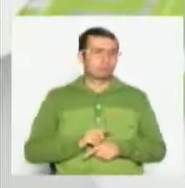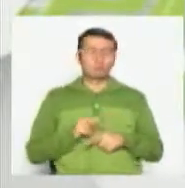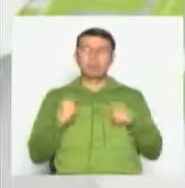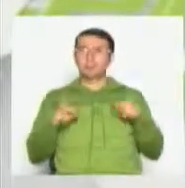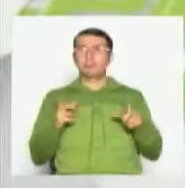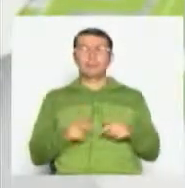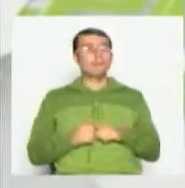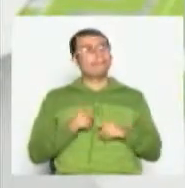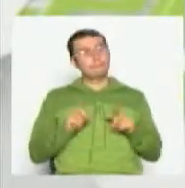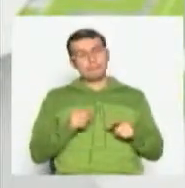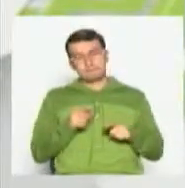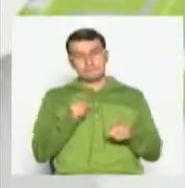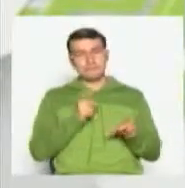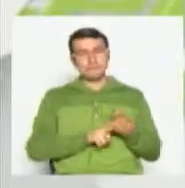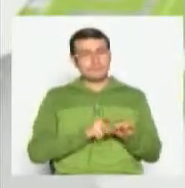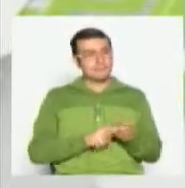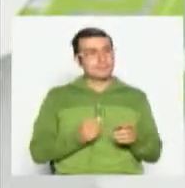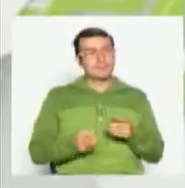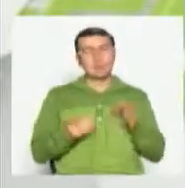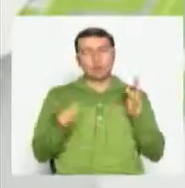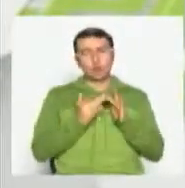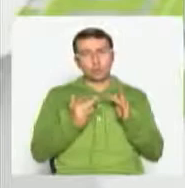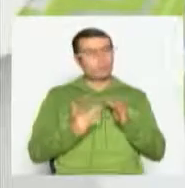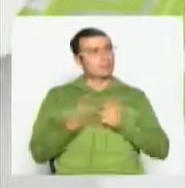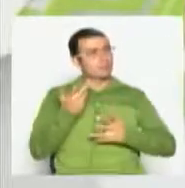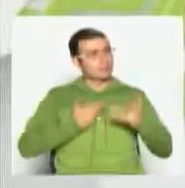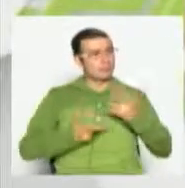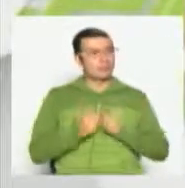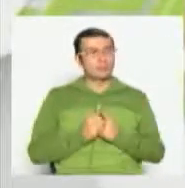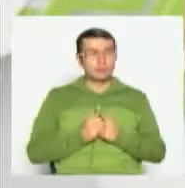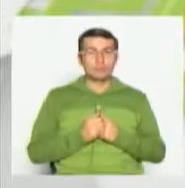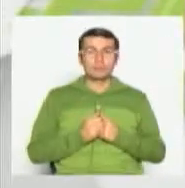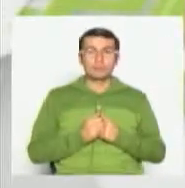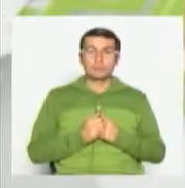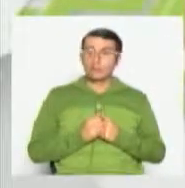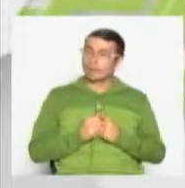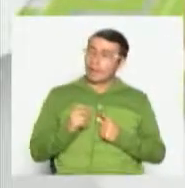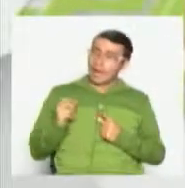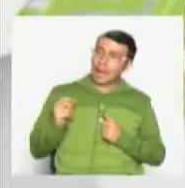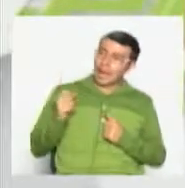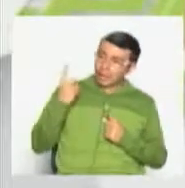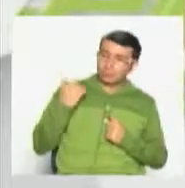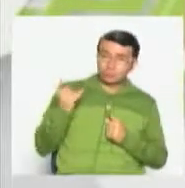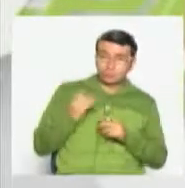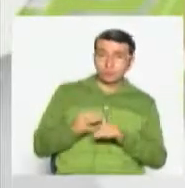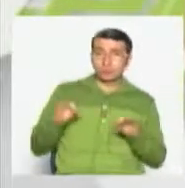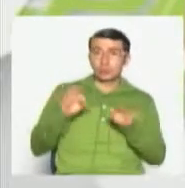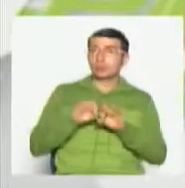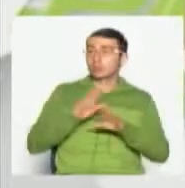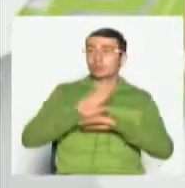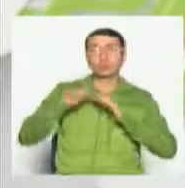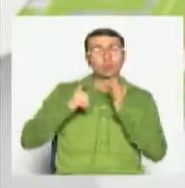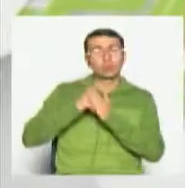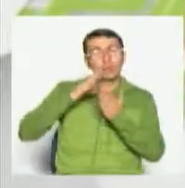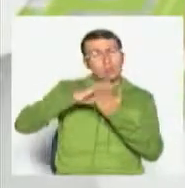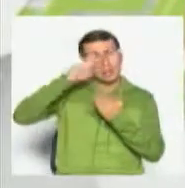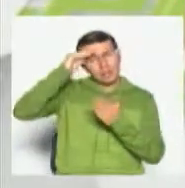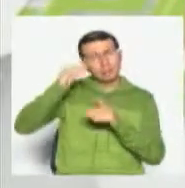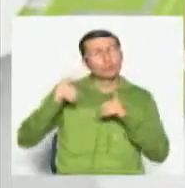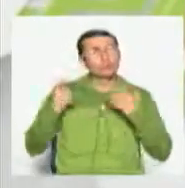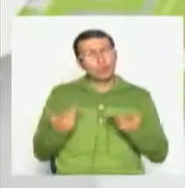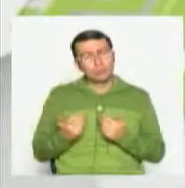sino también a estas herramientas básicas de comunicación? Jaime, mira, una de las formas en que los seres humanos aprendemos se llama